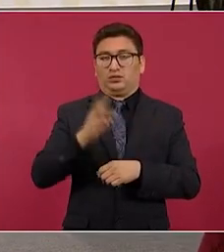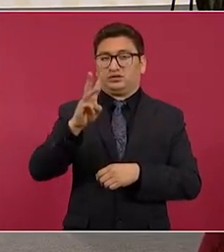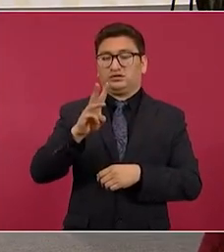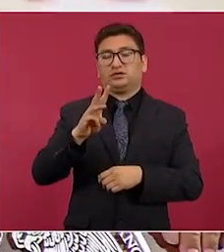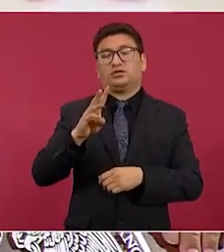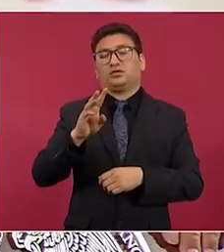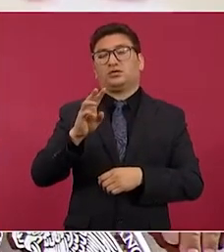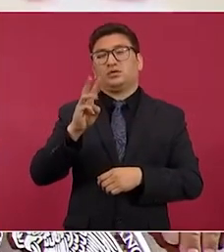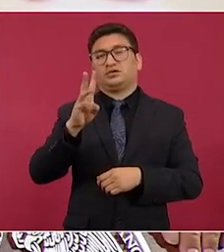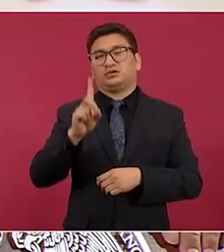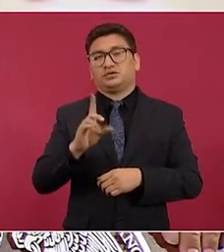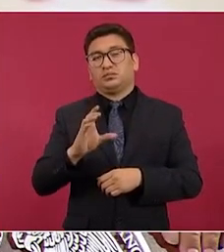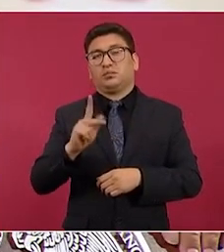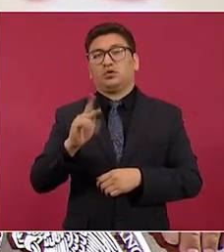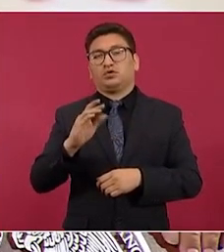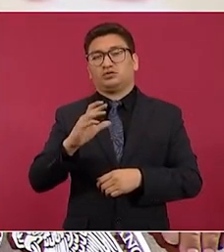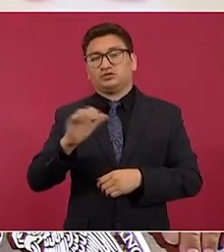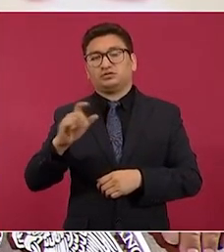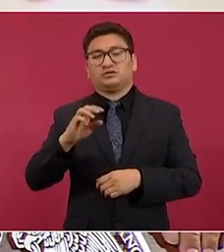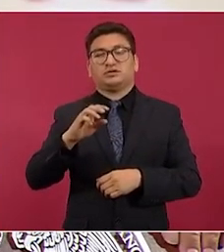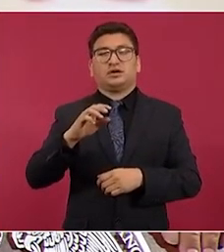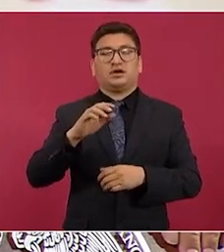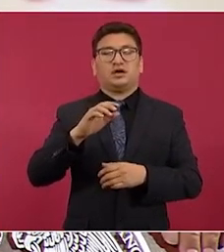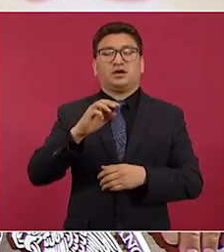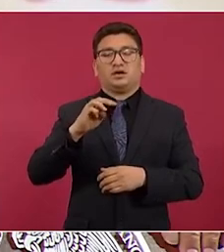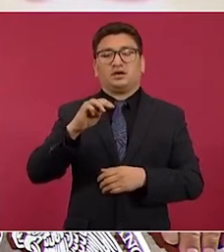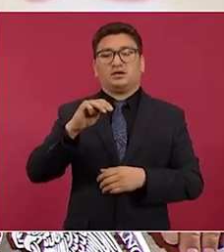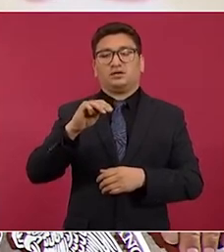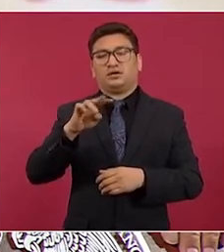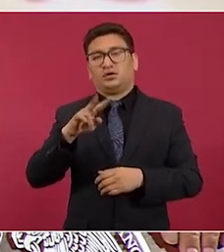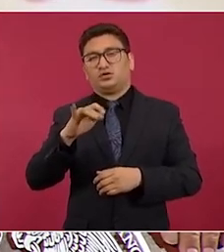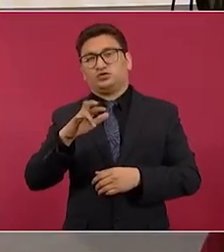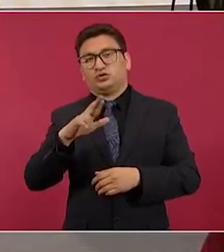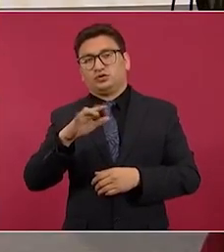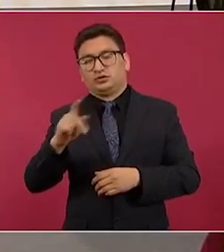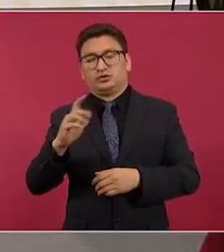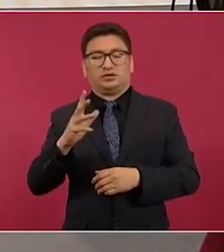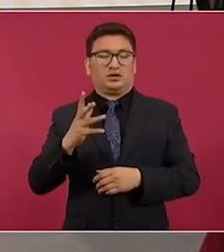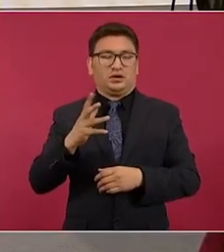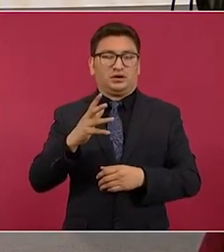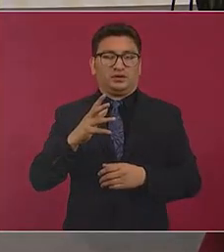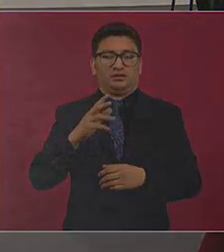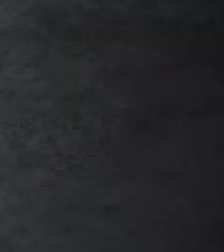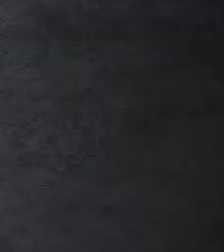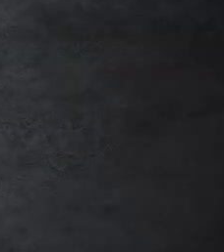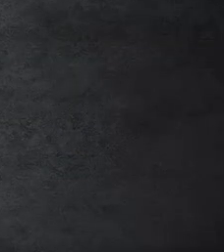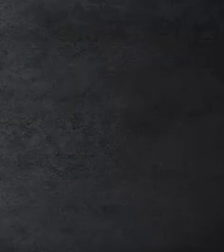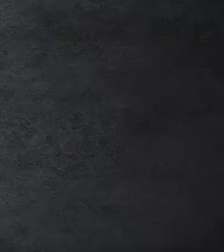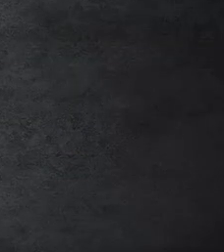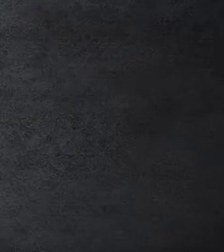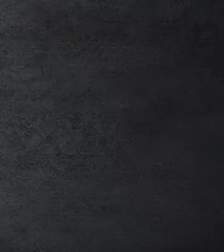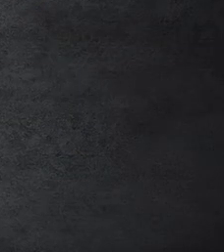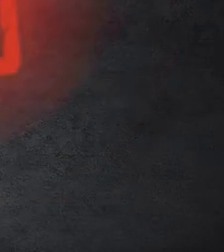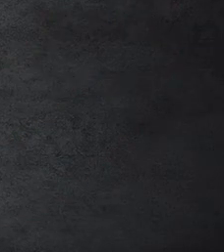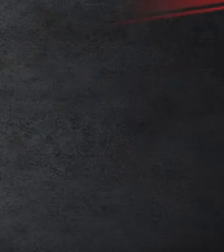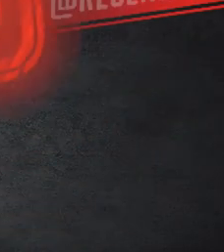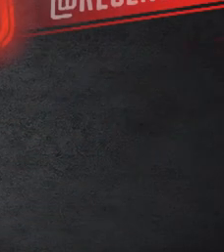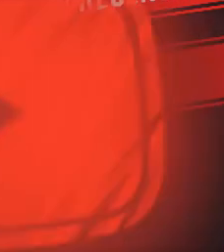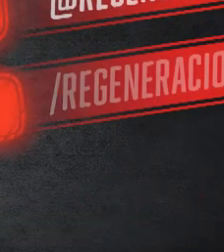Post, el New York Times, el Wall Street Journal. Amén. Amén.